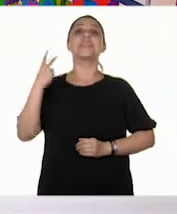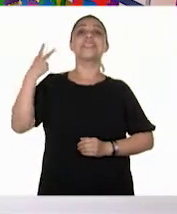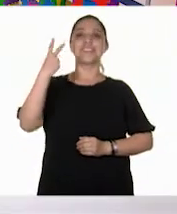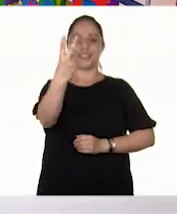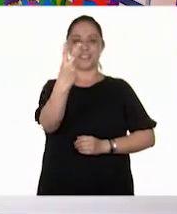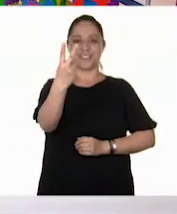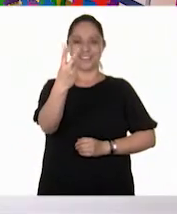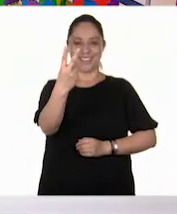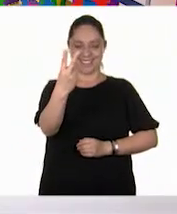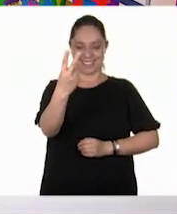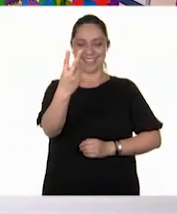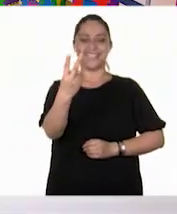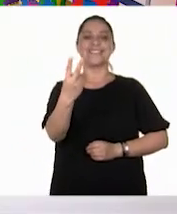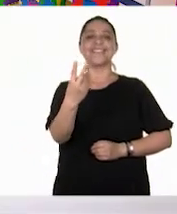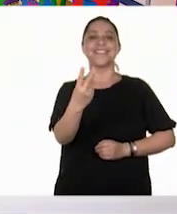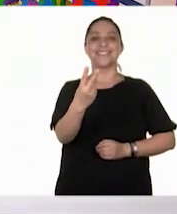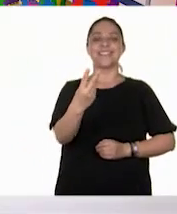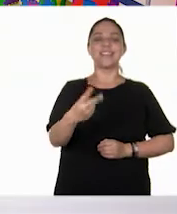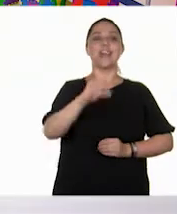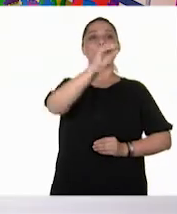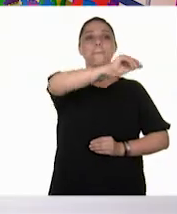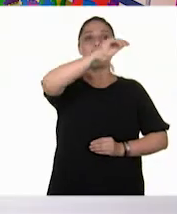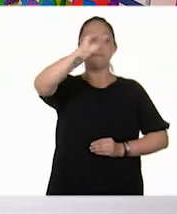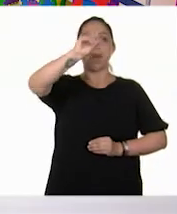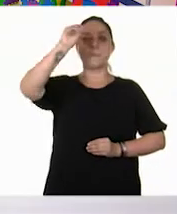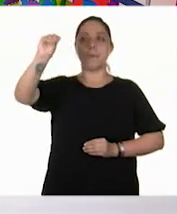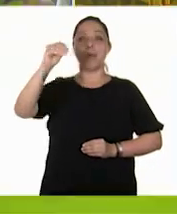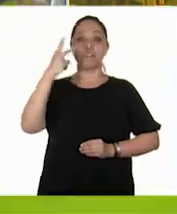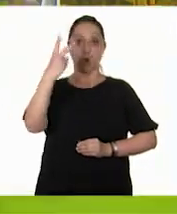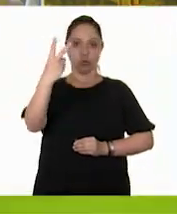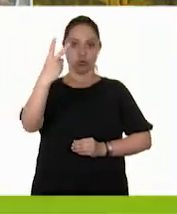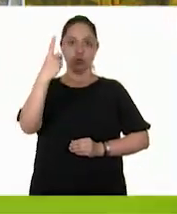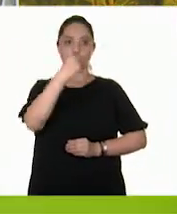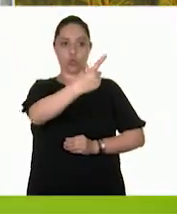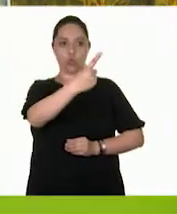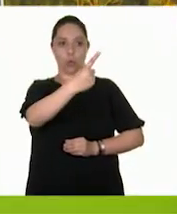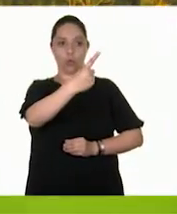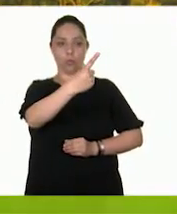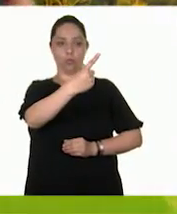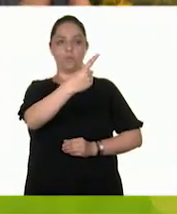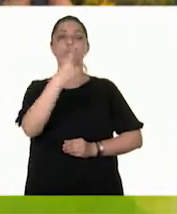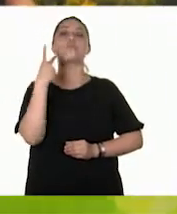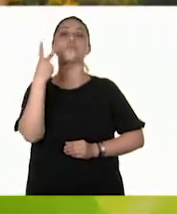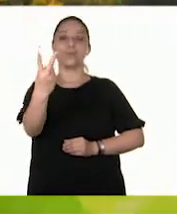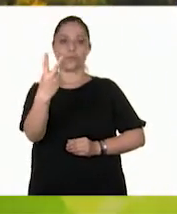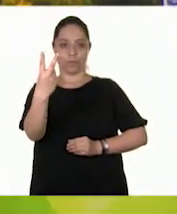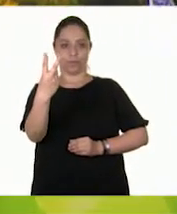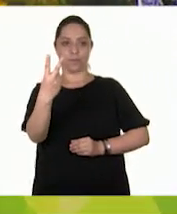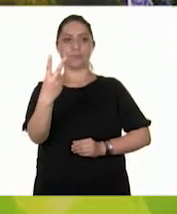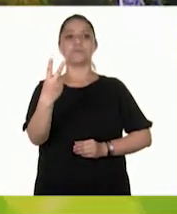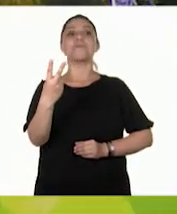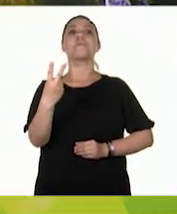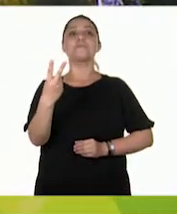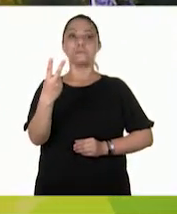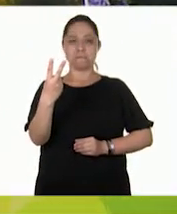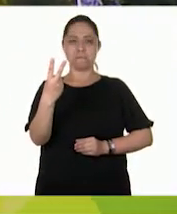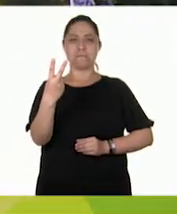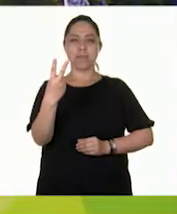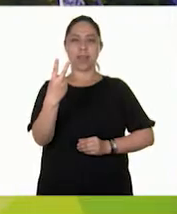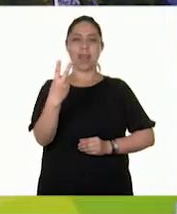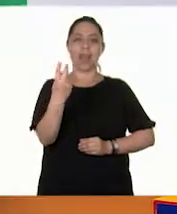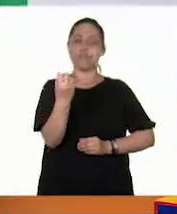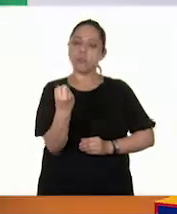Dos. Bien. Dos lugares. Avanza, por favor, y contamos. Uno y dos. Nos tocaron los